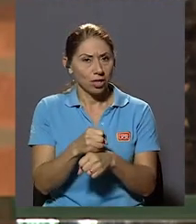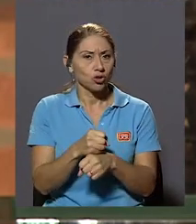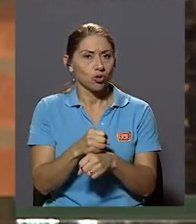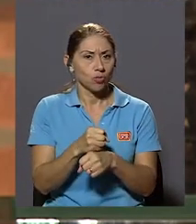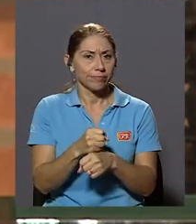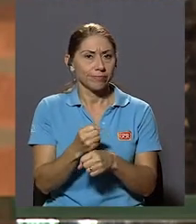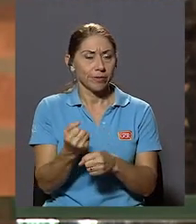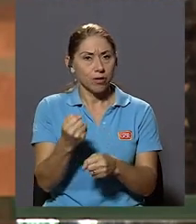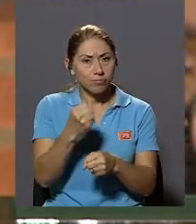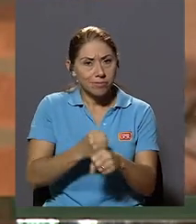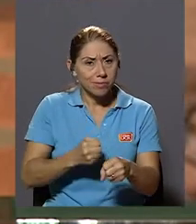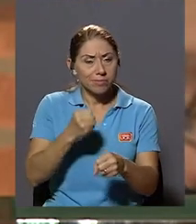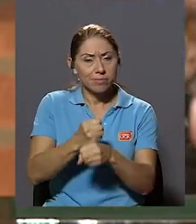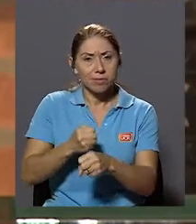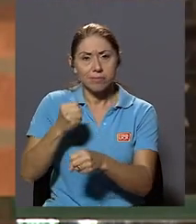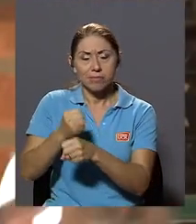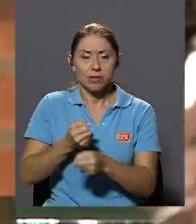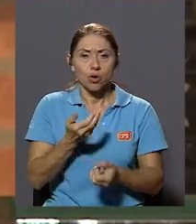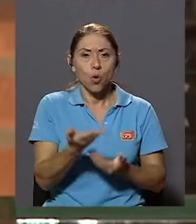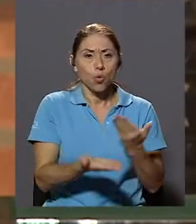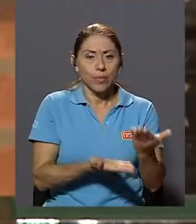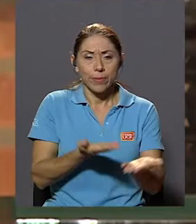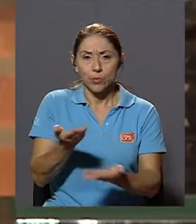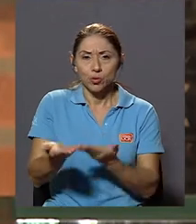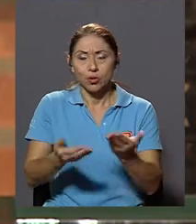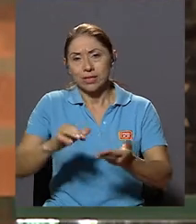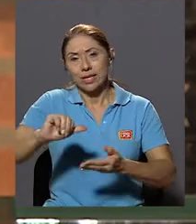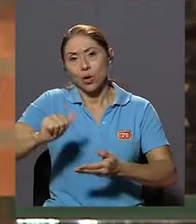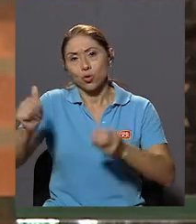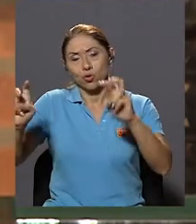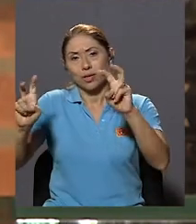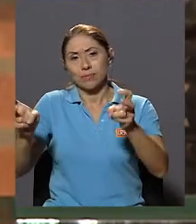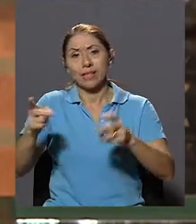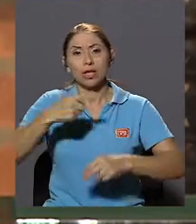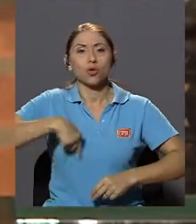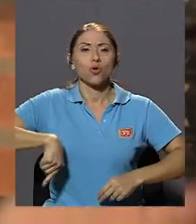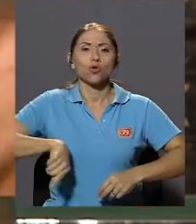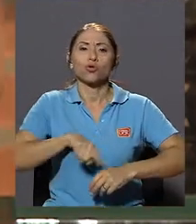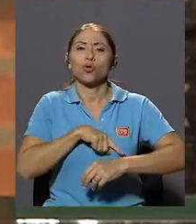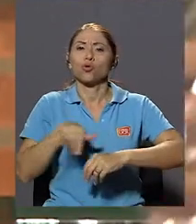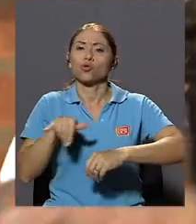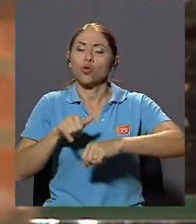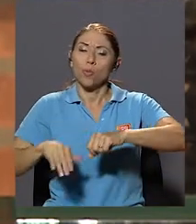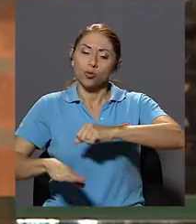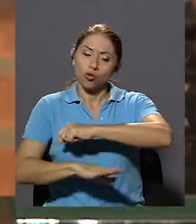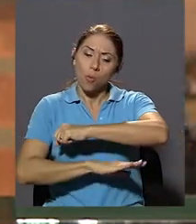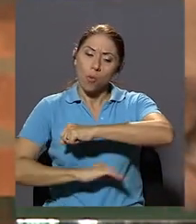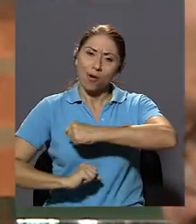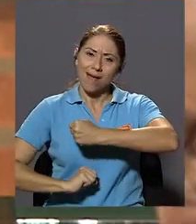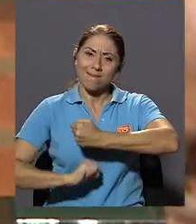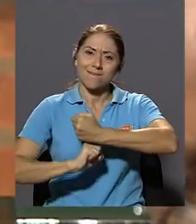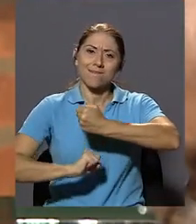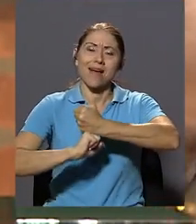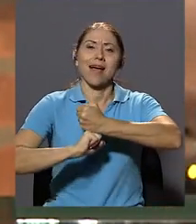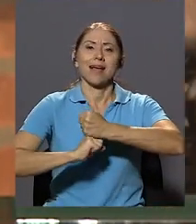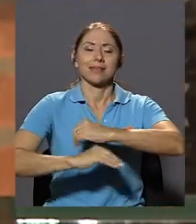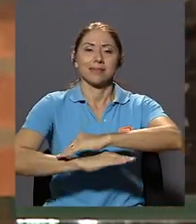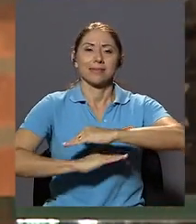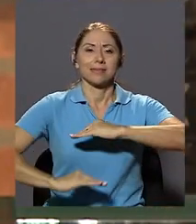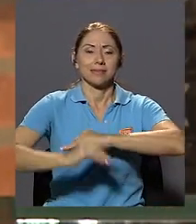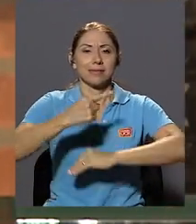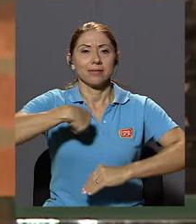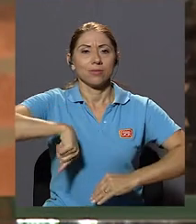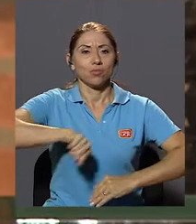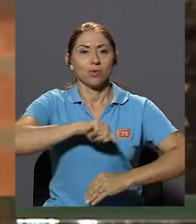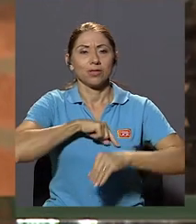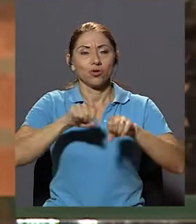Contribuciones En otros Aspectos Somos La columna Vertebral Sin duda Alguna De nuestro